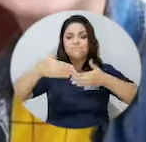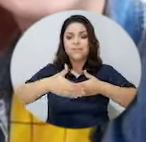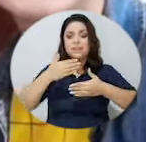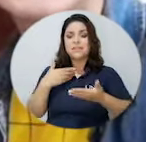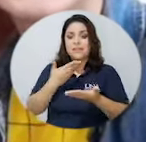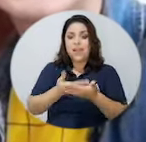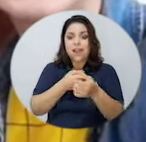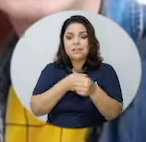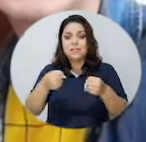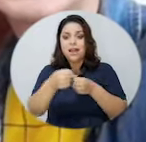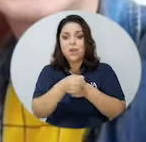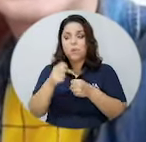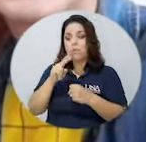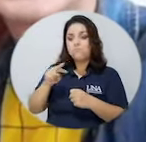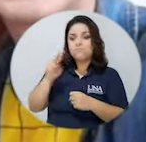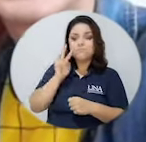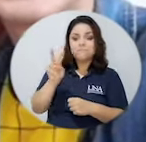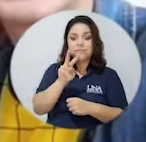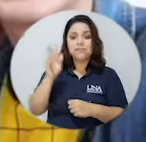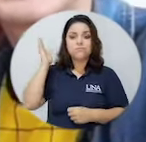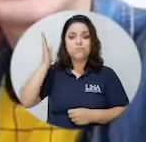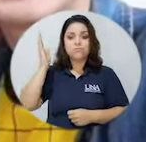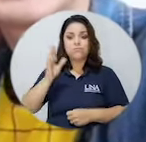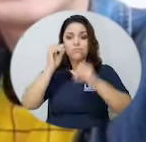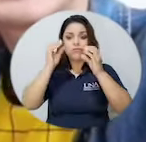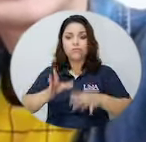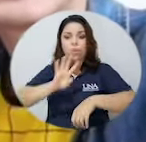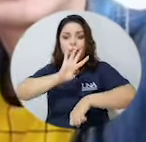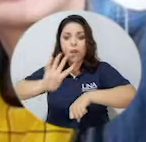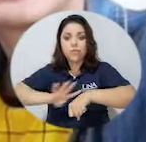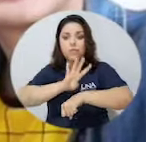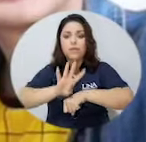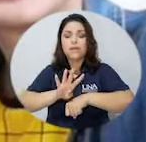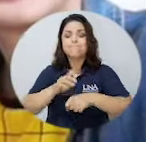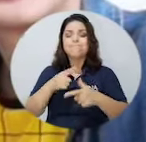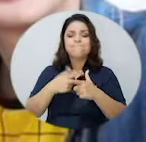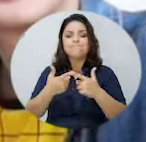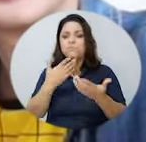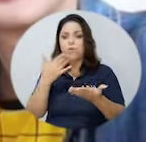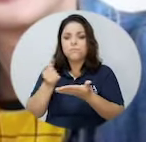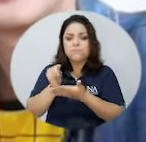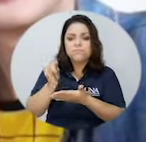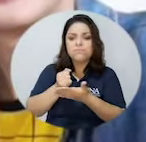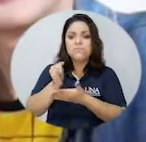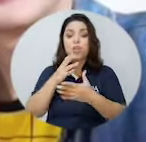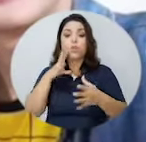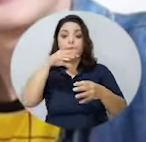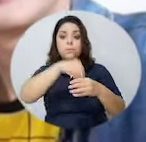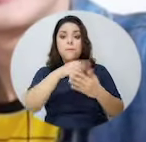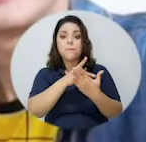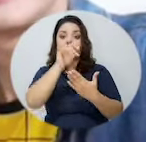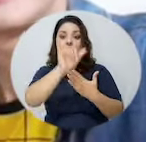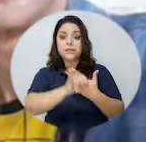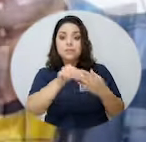más ver a mis compañeros y escuchar a un profesor por cuatro horas. Entonces comencé a investigar, comencé a involucrarme en los proyectos de